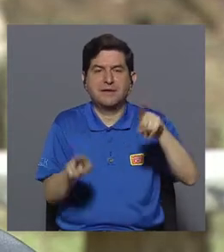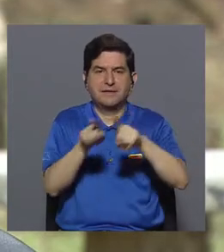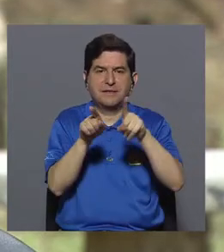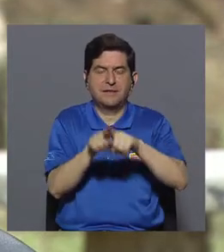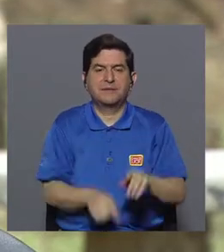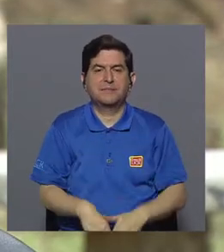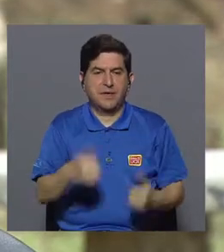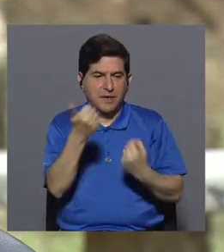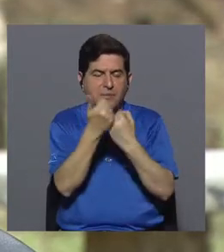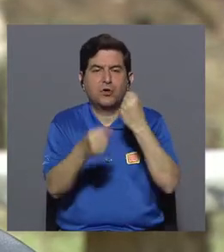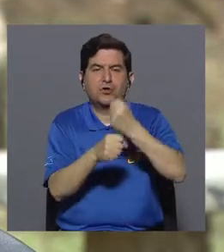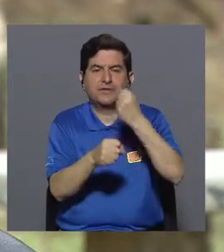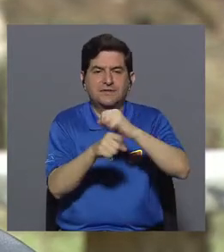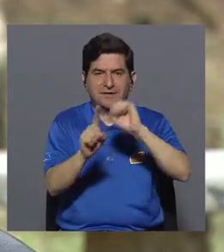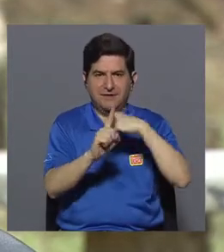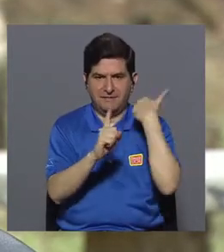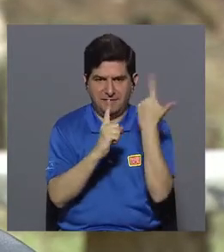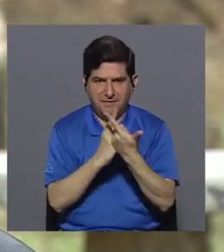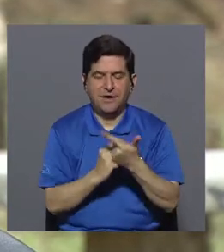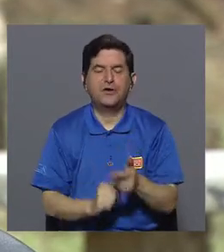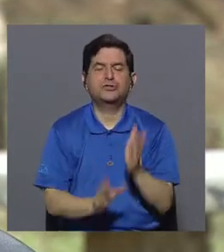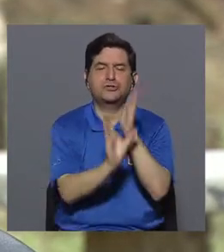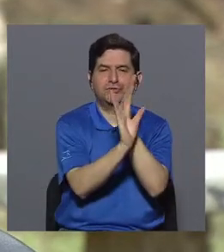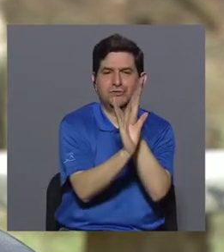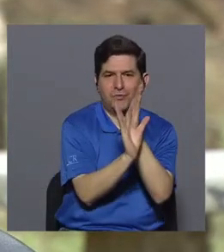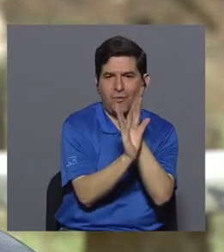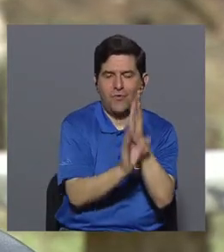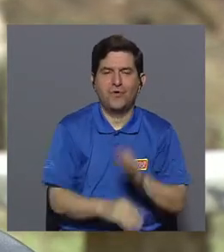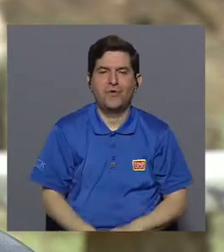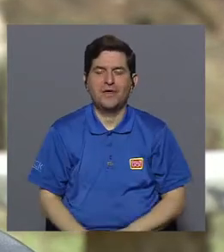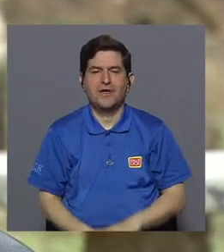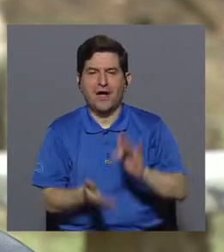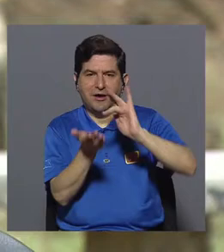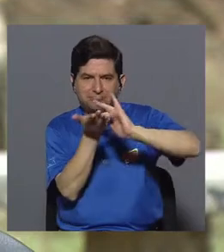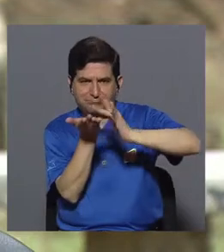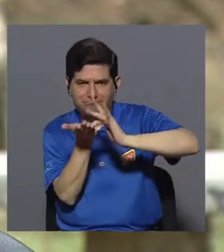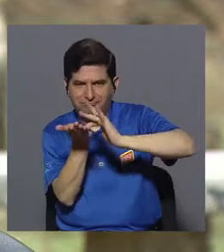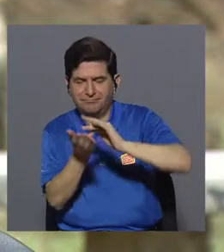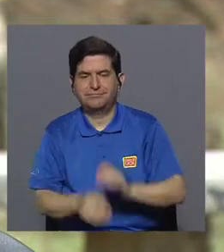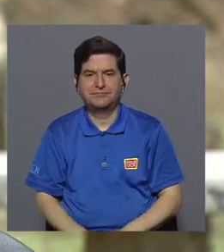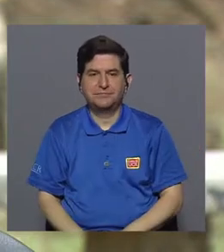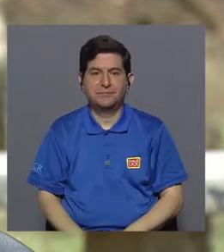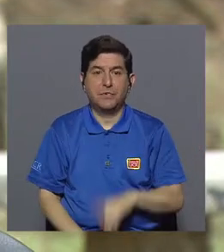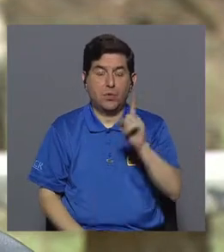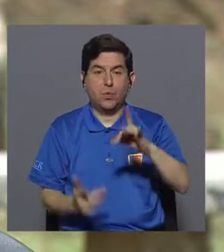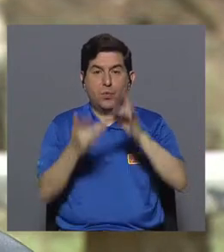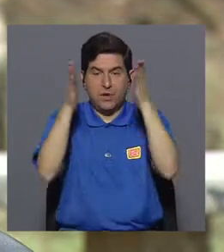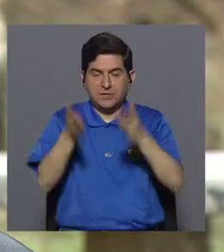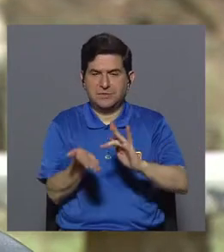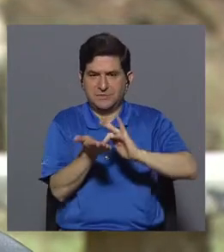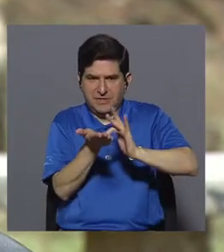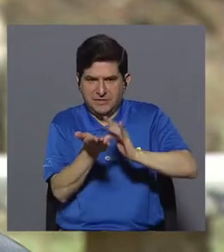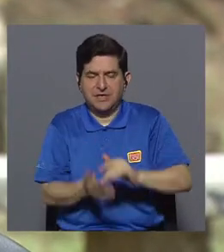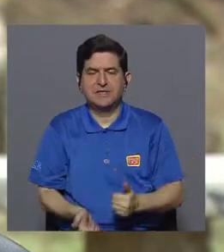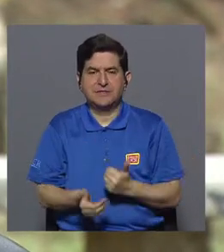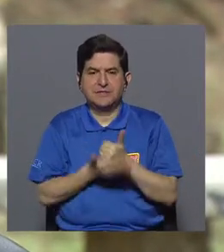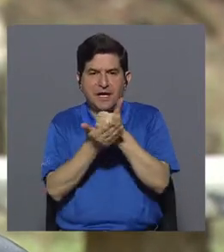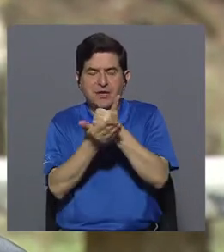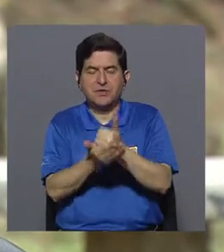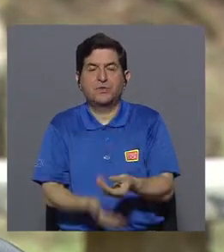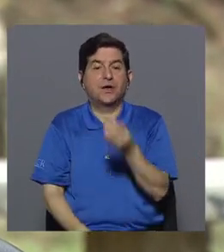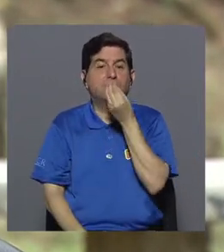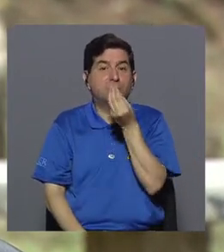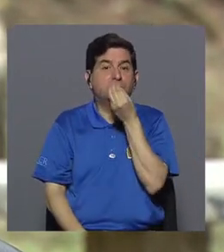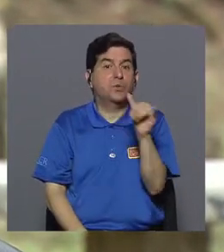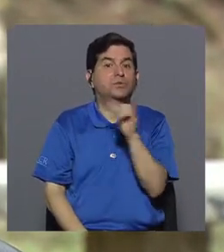trabajo social, de psicología, de farmacología, un farmacéutico nos colabora, la parte de nutrición, entonces también